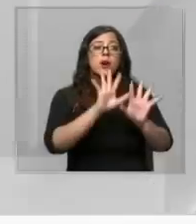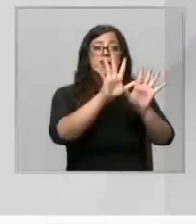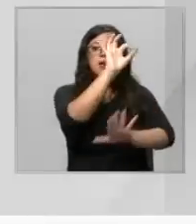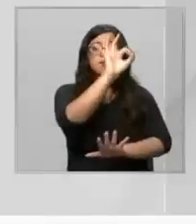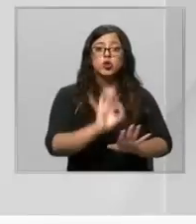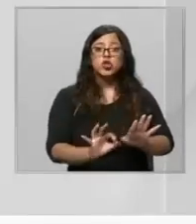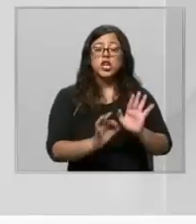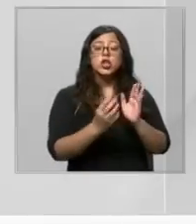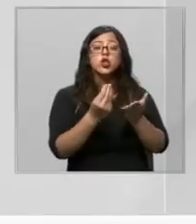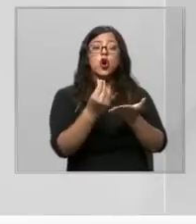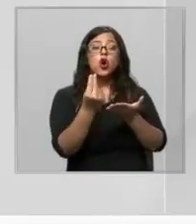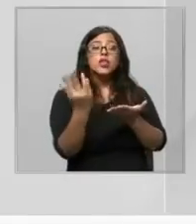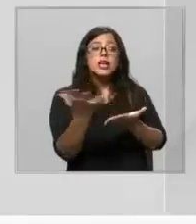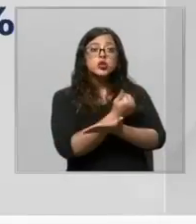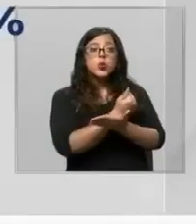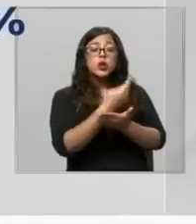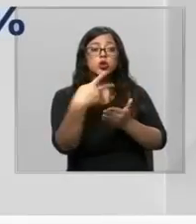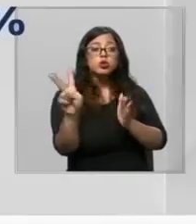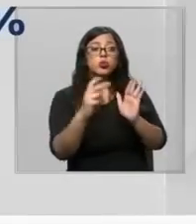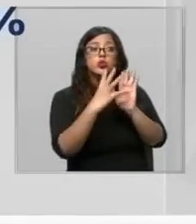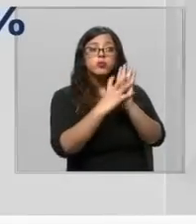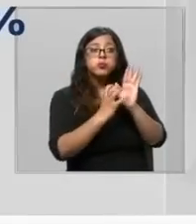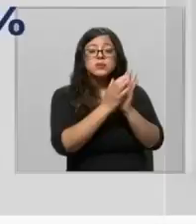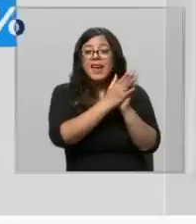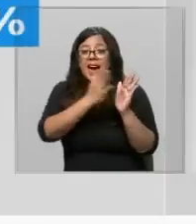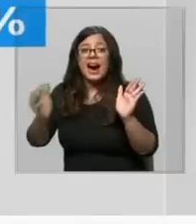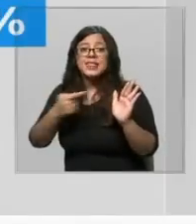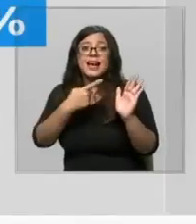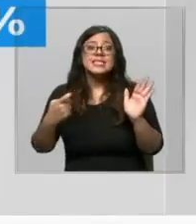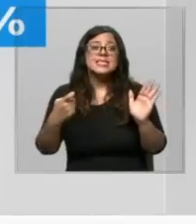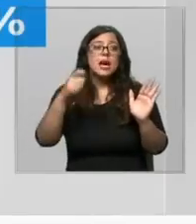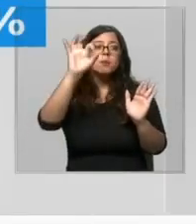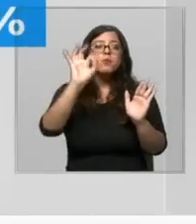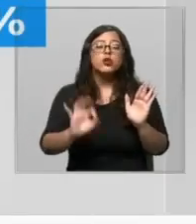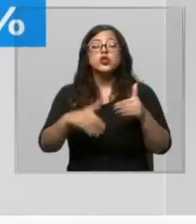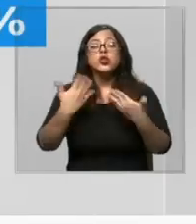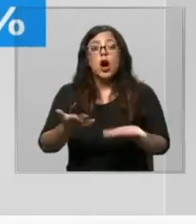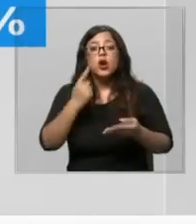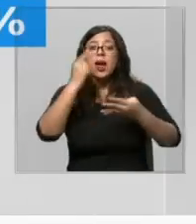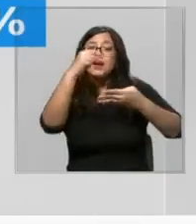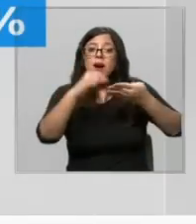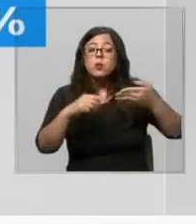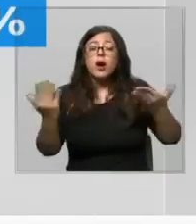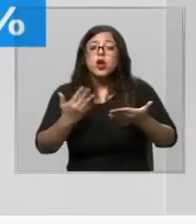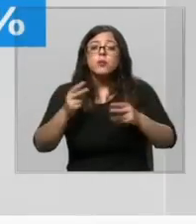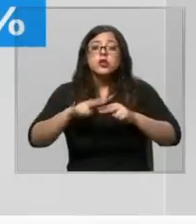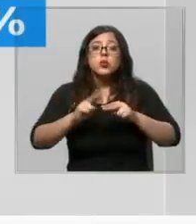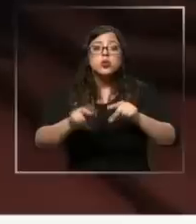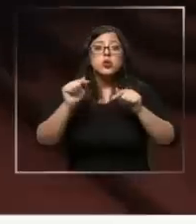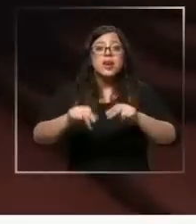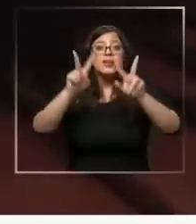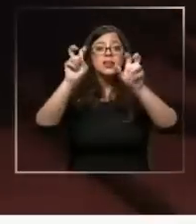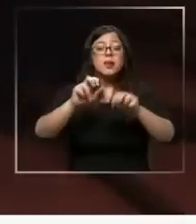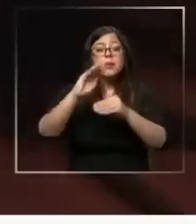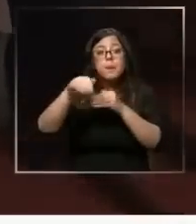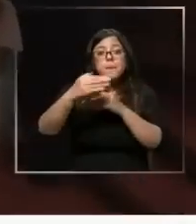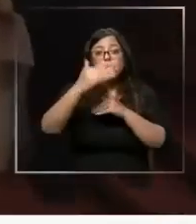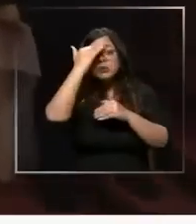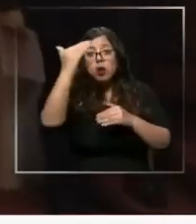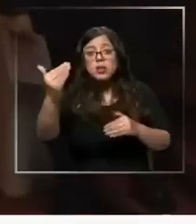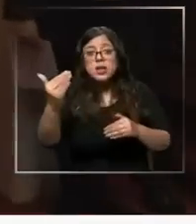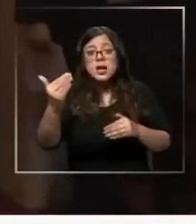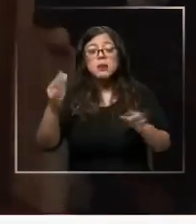% de la dieta mensual hasta incluso el 100% de ella. Ahora habrá que ver cómo se resuelve este polémico tema durante los próximos días